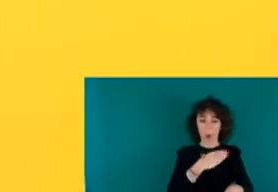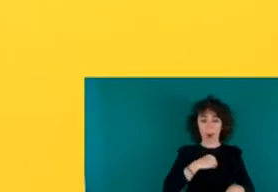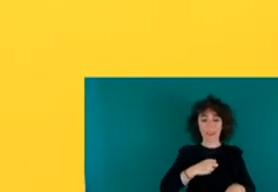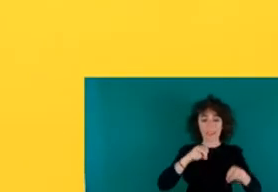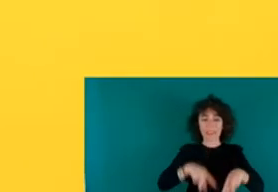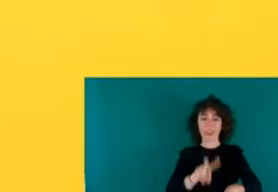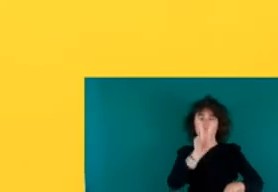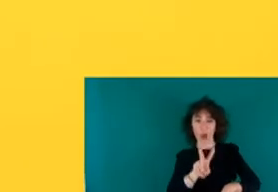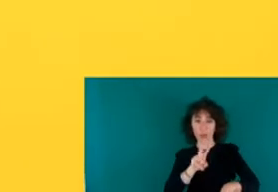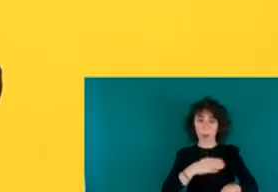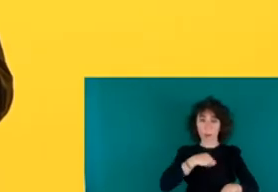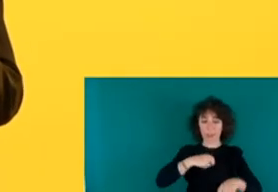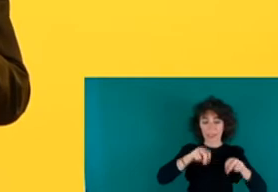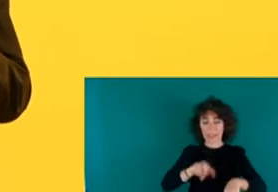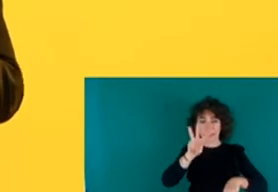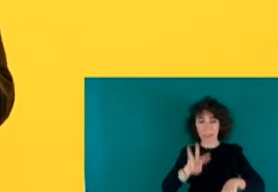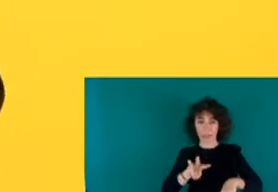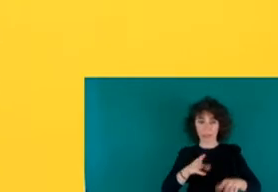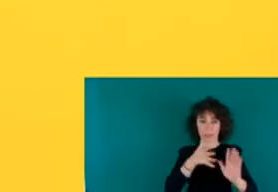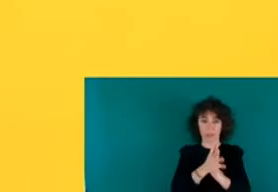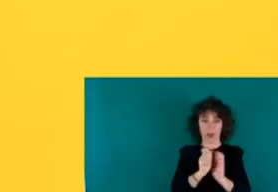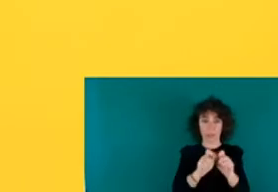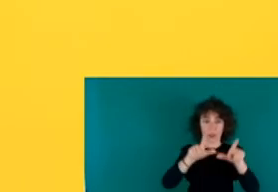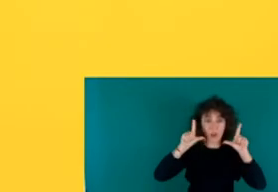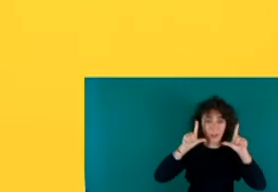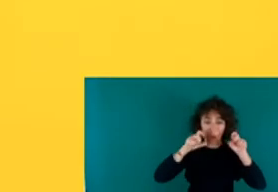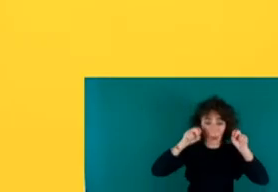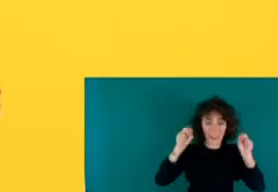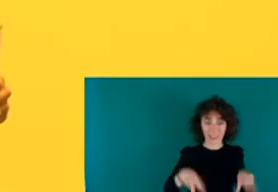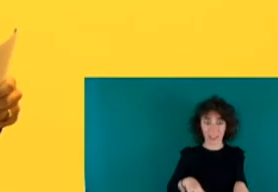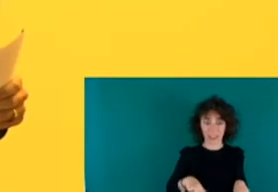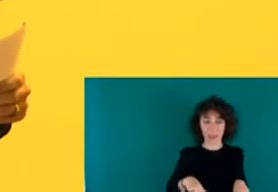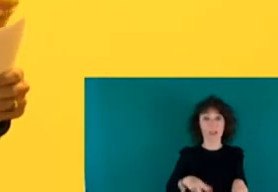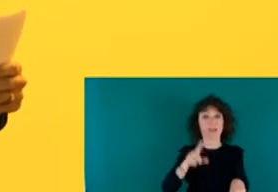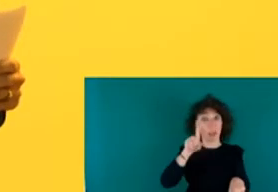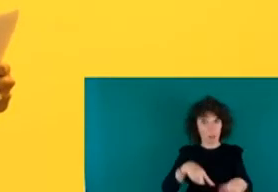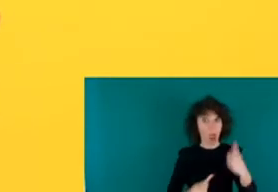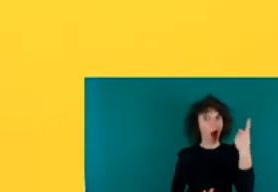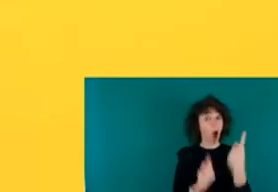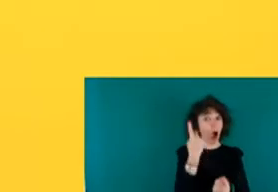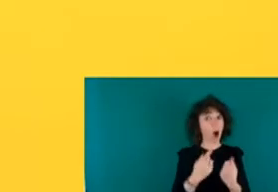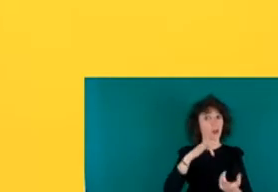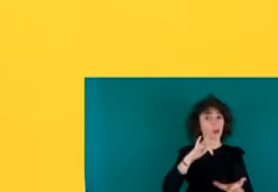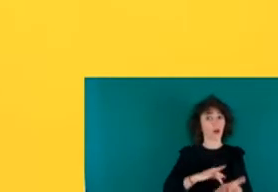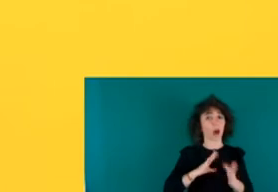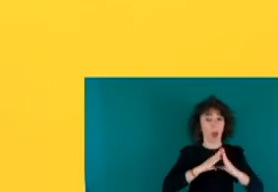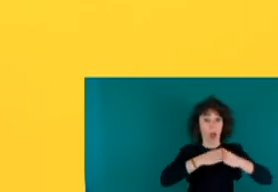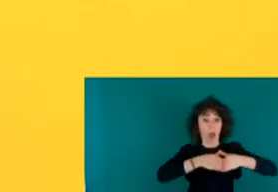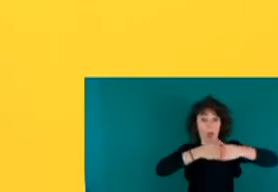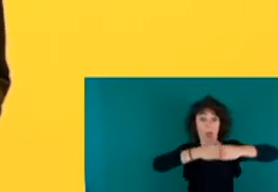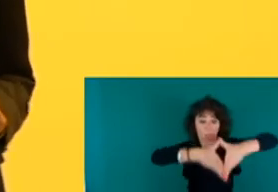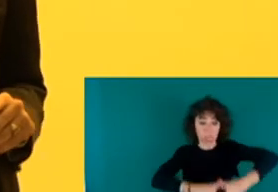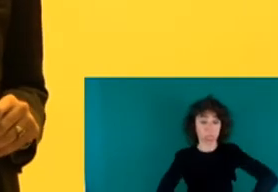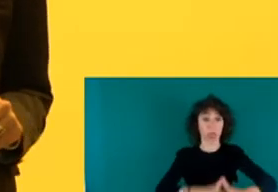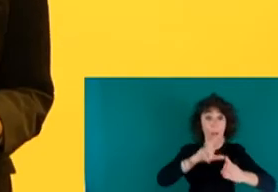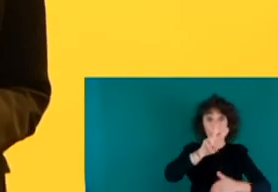invisibilizándolos más. Y en otras ocasiones, como ocurrió en el naufragio del 25 de agosto, los cuerpos que